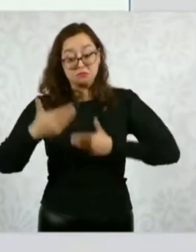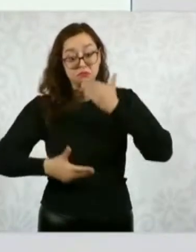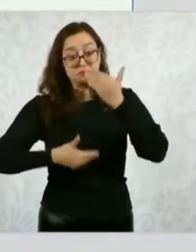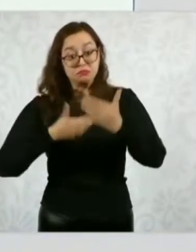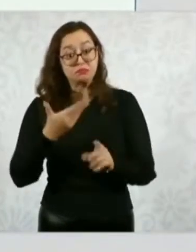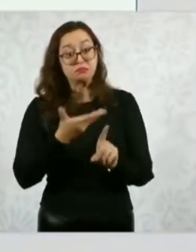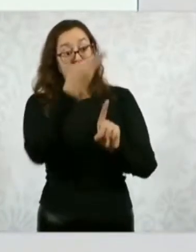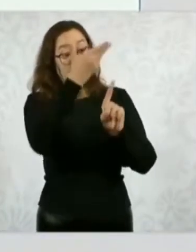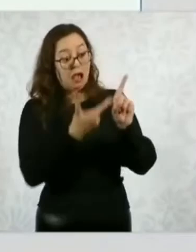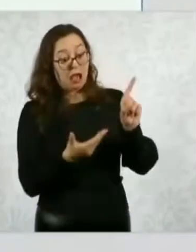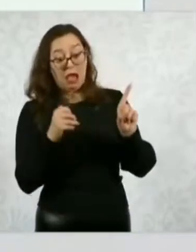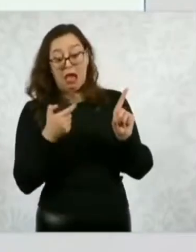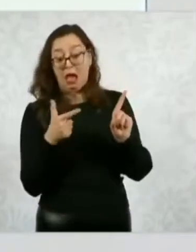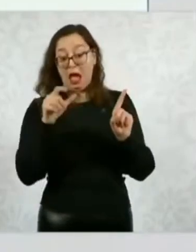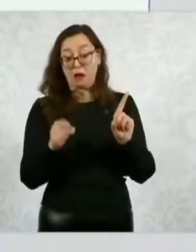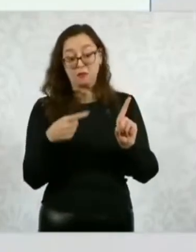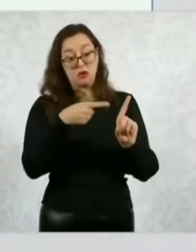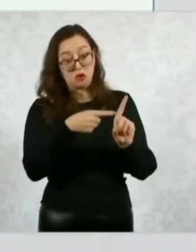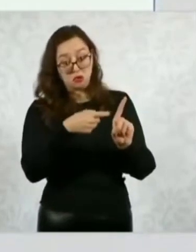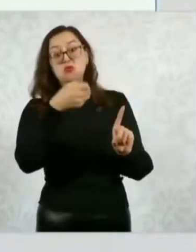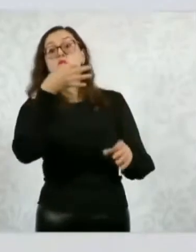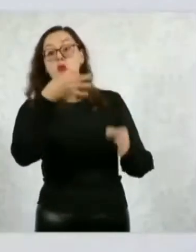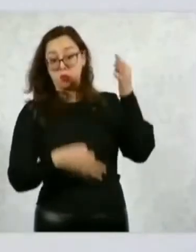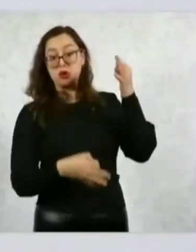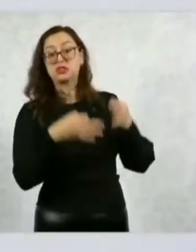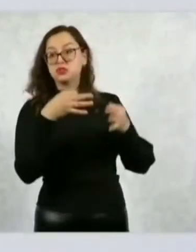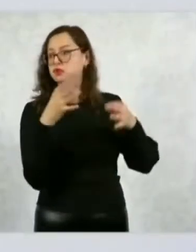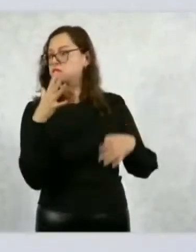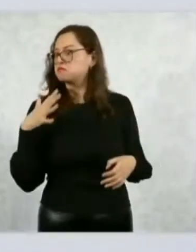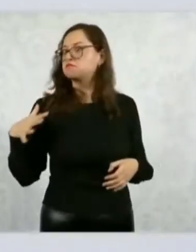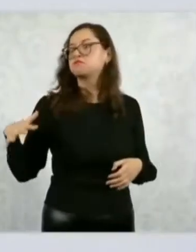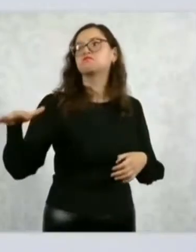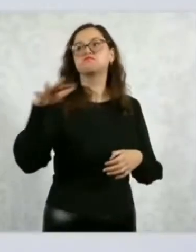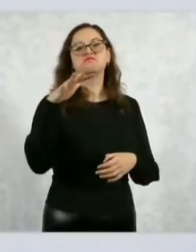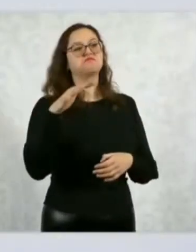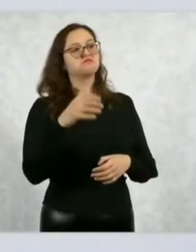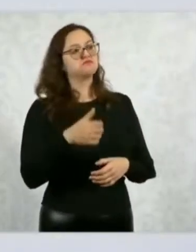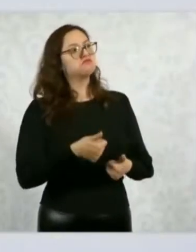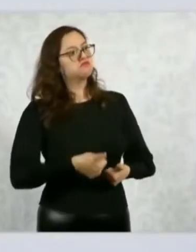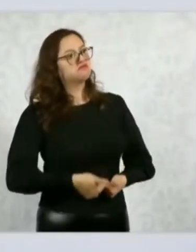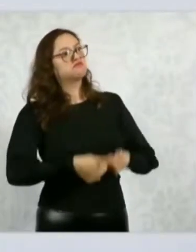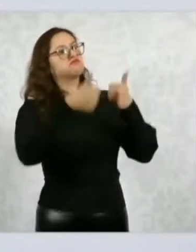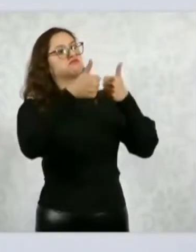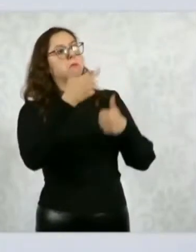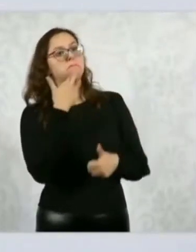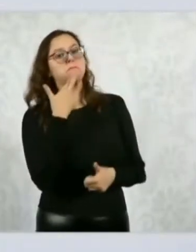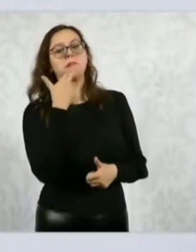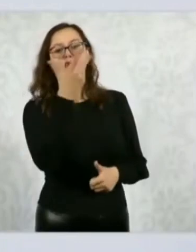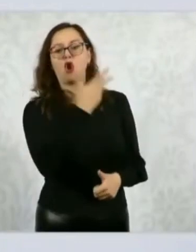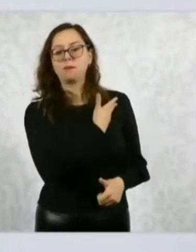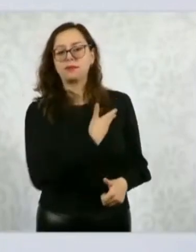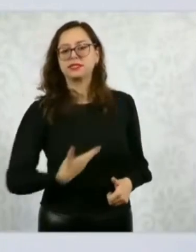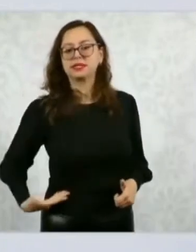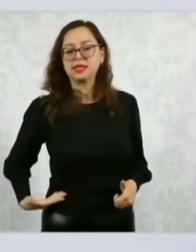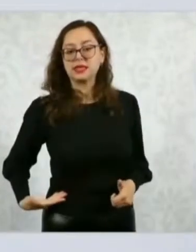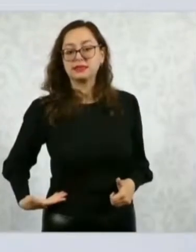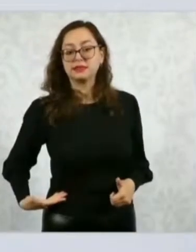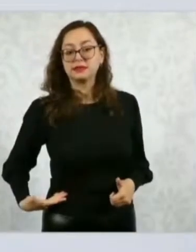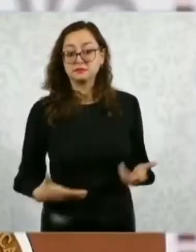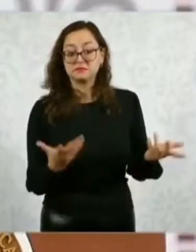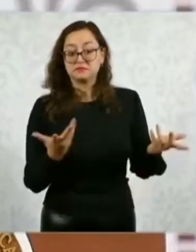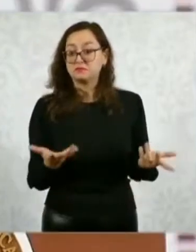y lo sustento en que es el presidente que ha salido con mayor